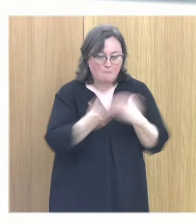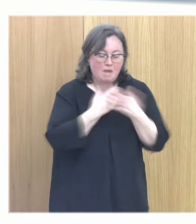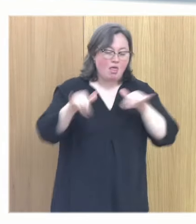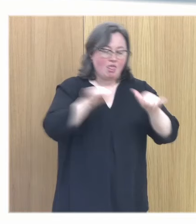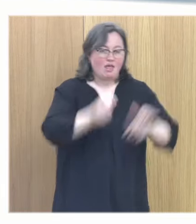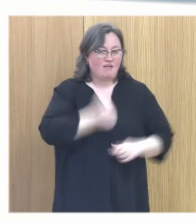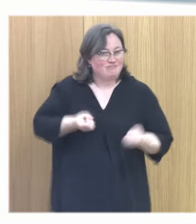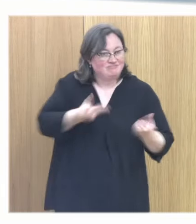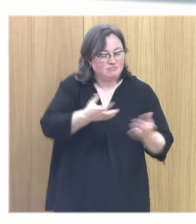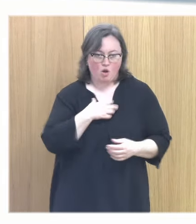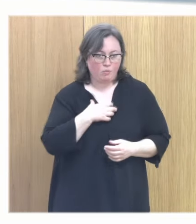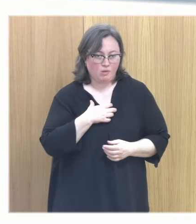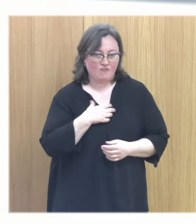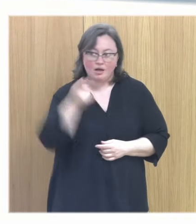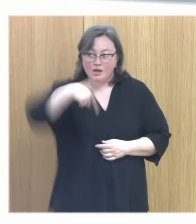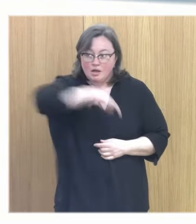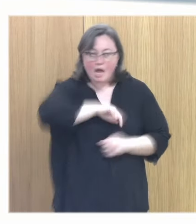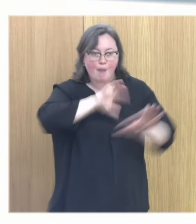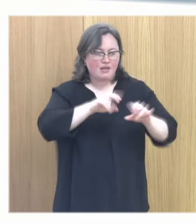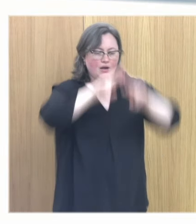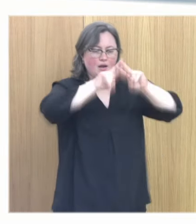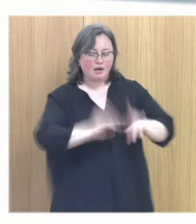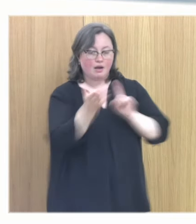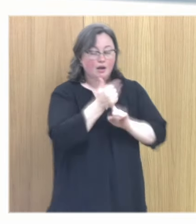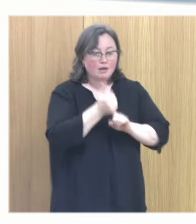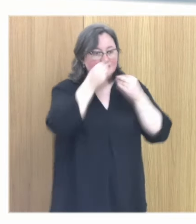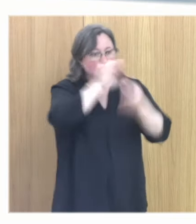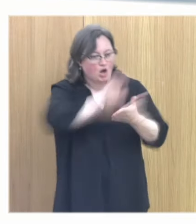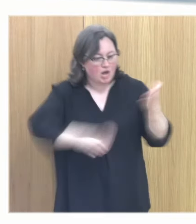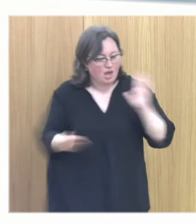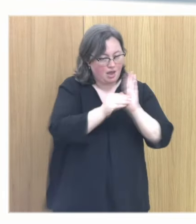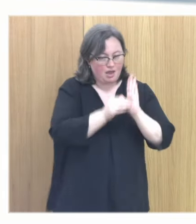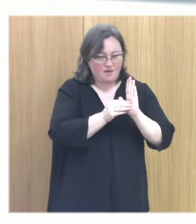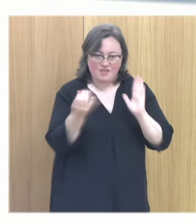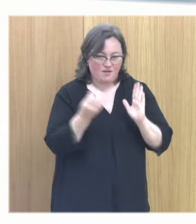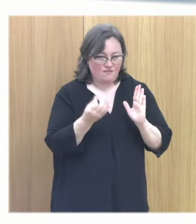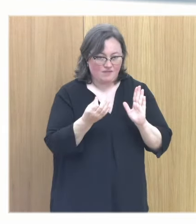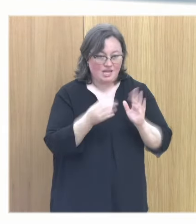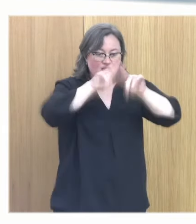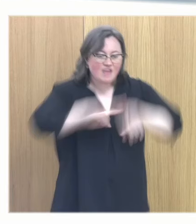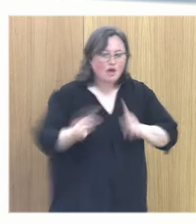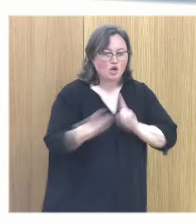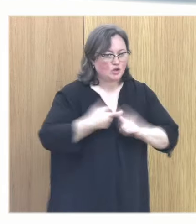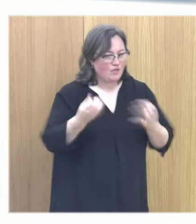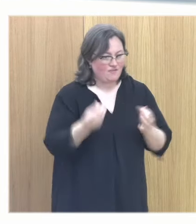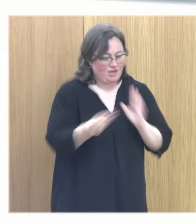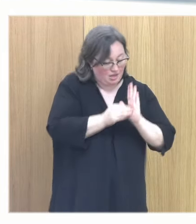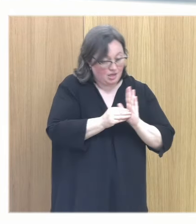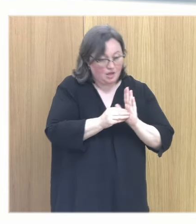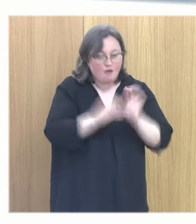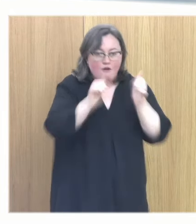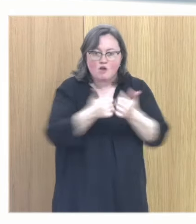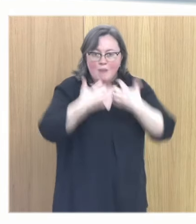uno tiene que aprender a mirar esto a introducirlo en los informes de evaluación a introducirlo en los diagnósticos a introducirlo de